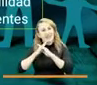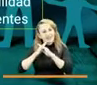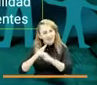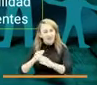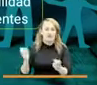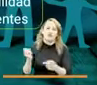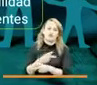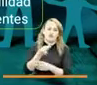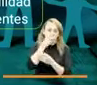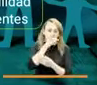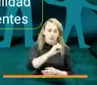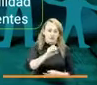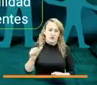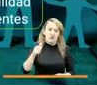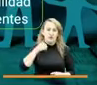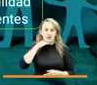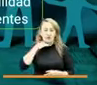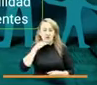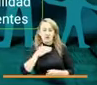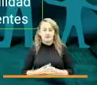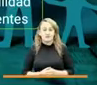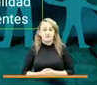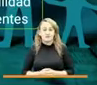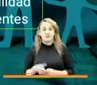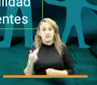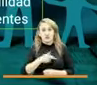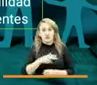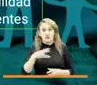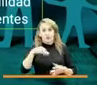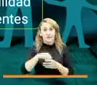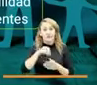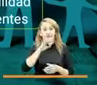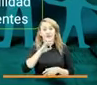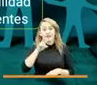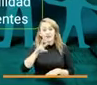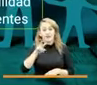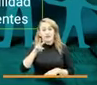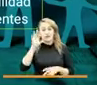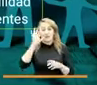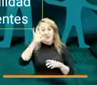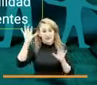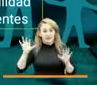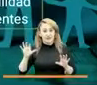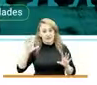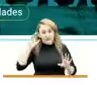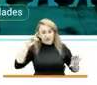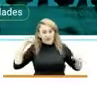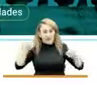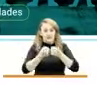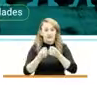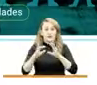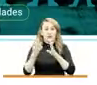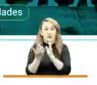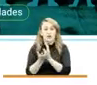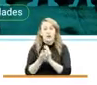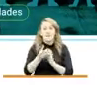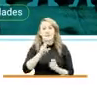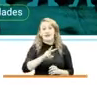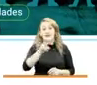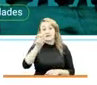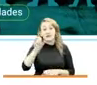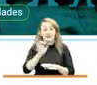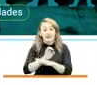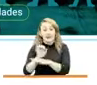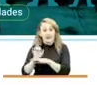niñas y adolescentes. Somos parte de esos 32 países que están en una alianza global y 27 entidades del gobierno